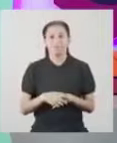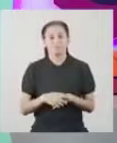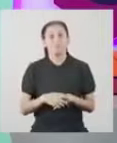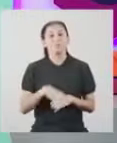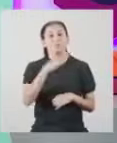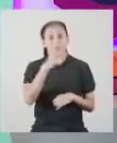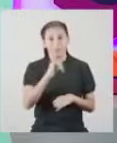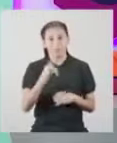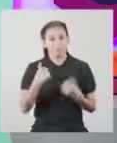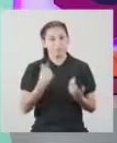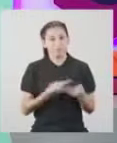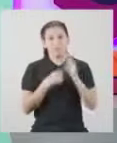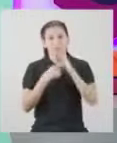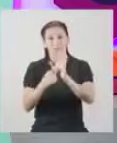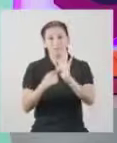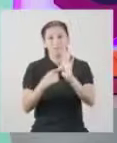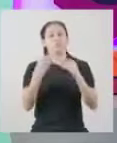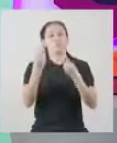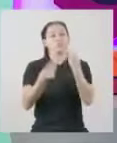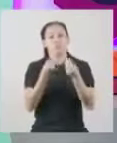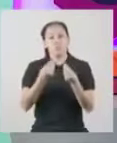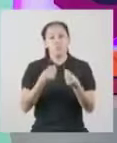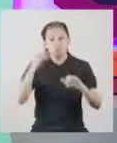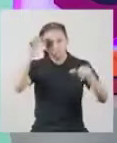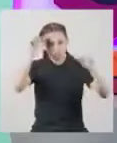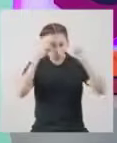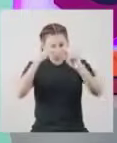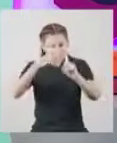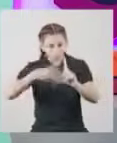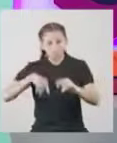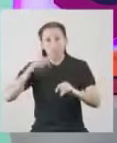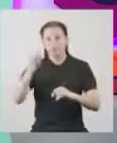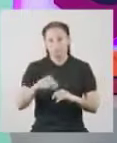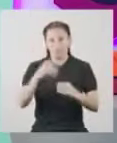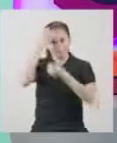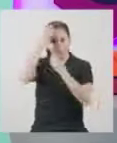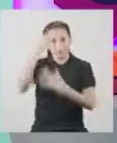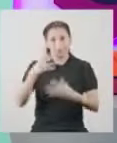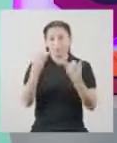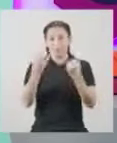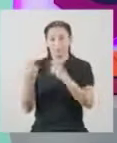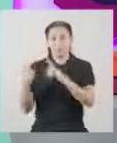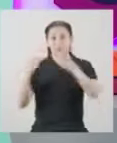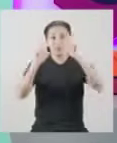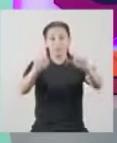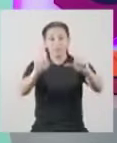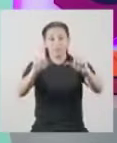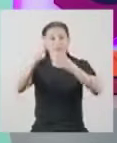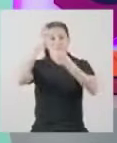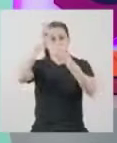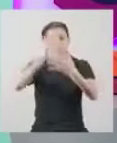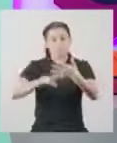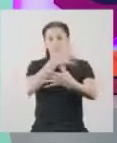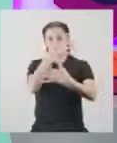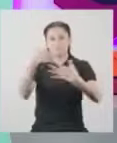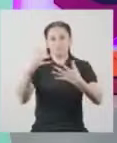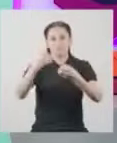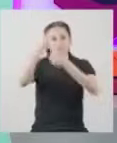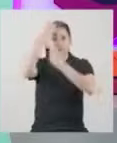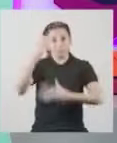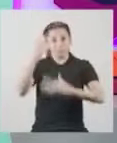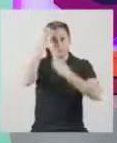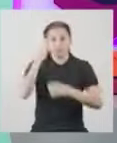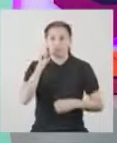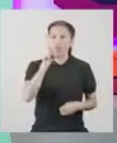exacto Así que vamos a mostrarles cómo analizar esta información Ahora aparecerá la tabla de información